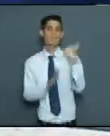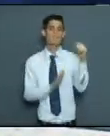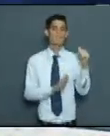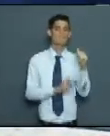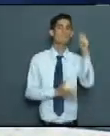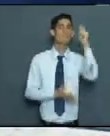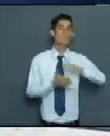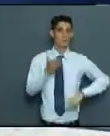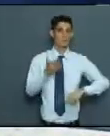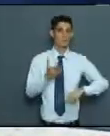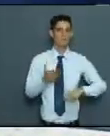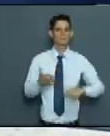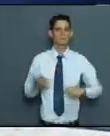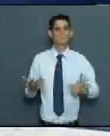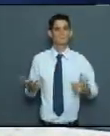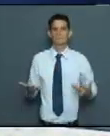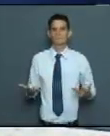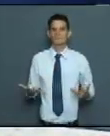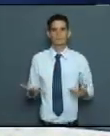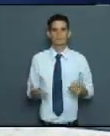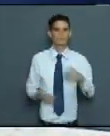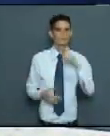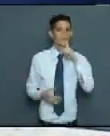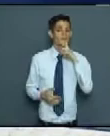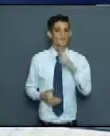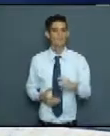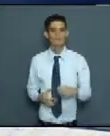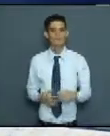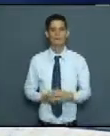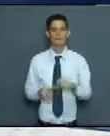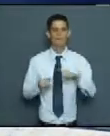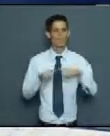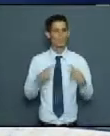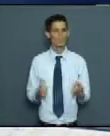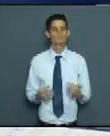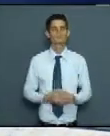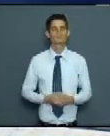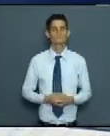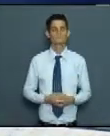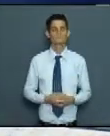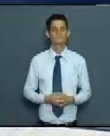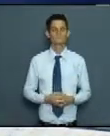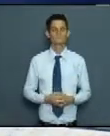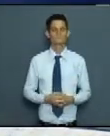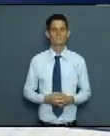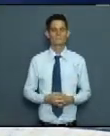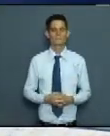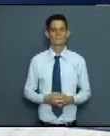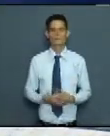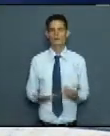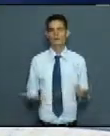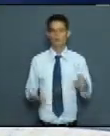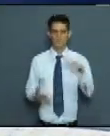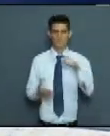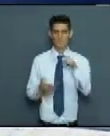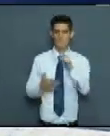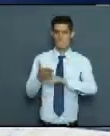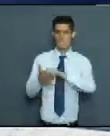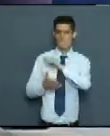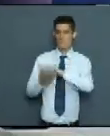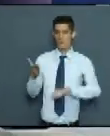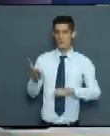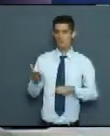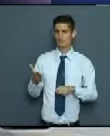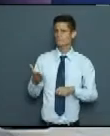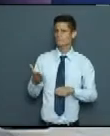demasiado el reclamo a la población, porque aquí no hay plan, como bien